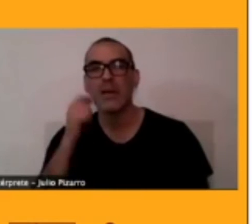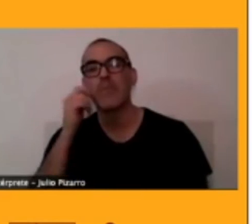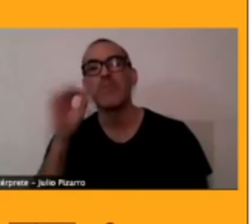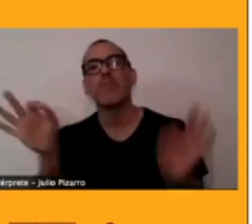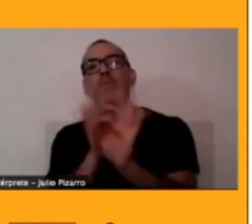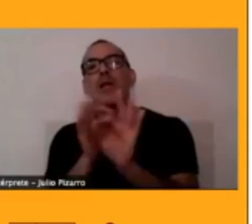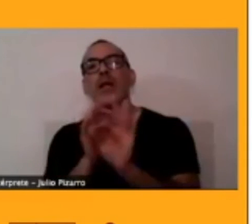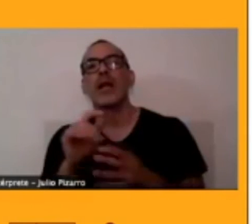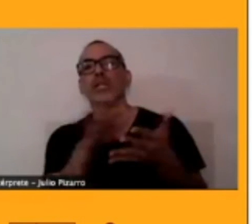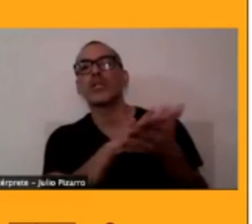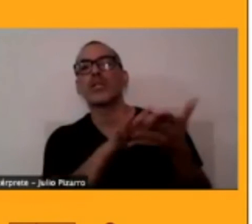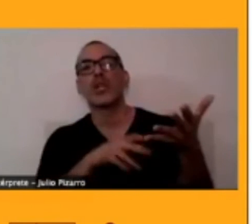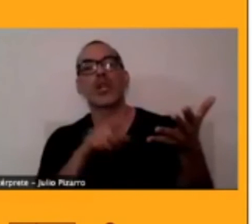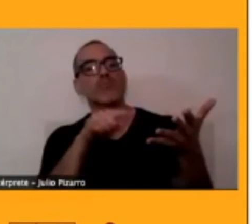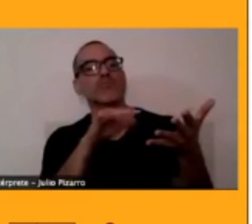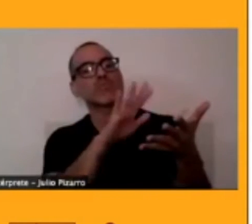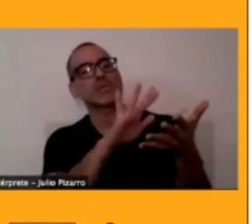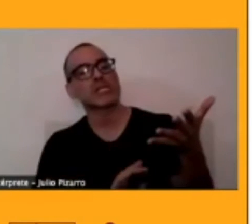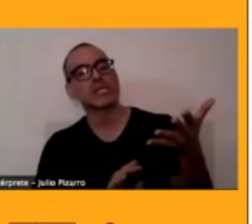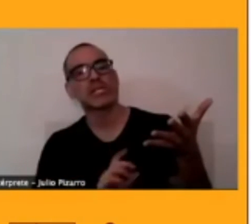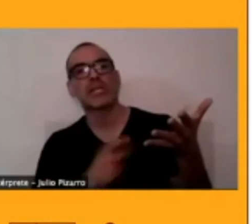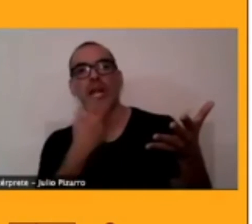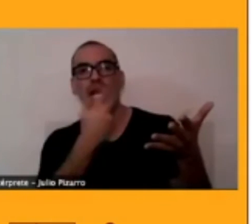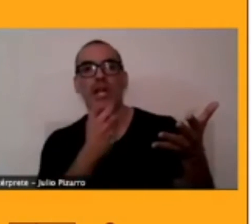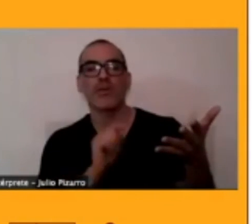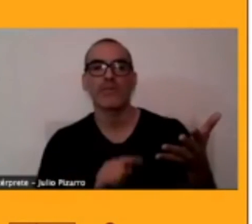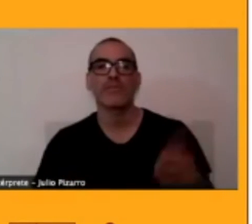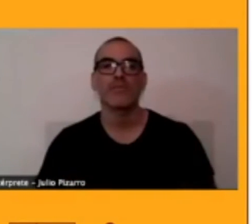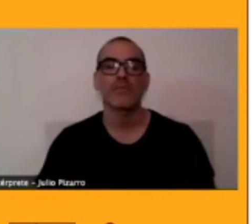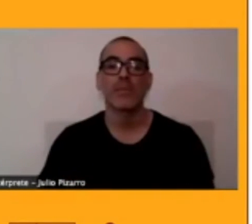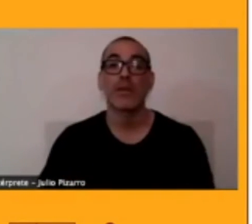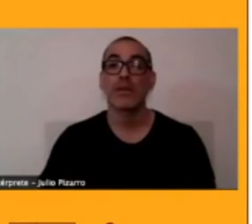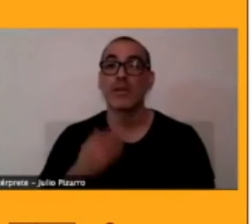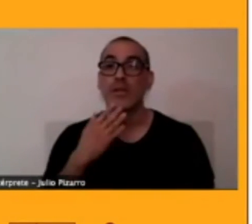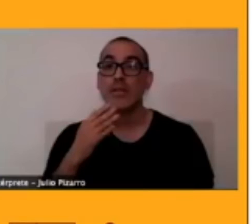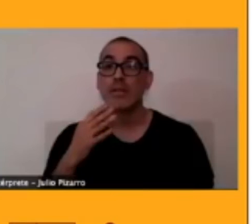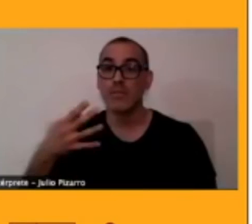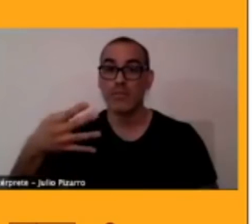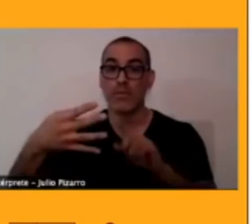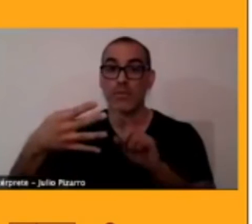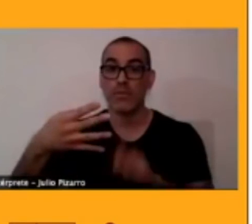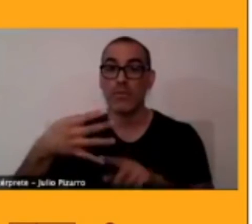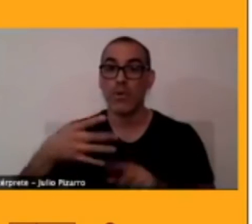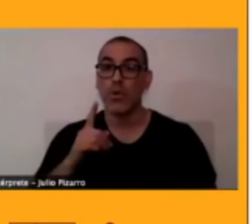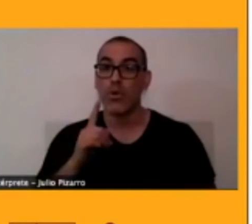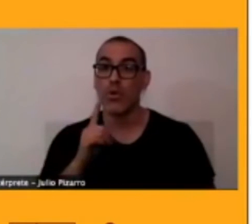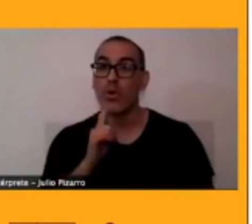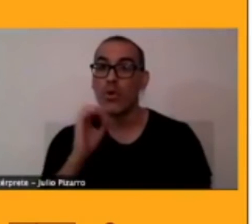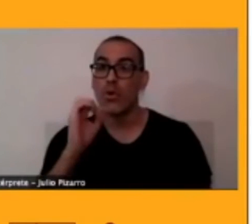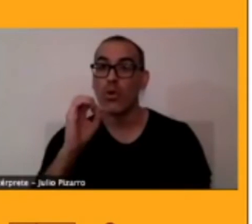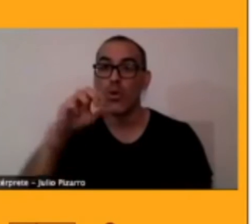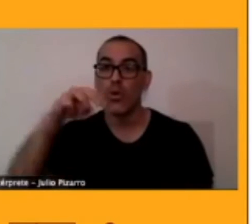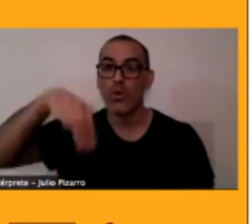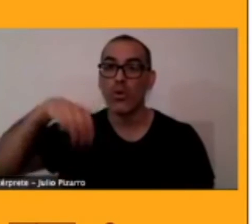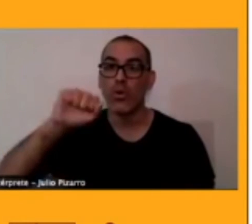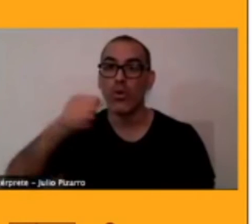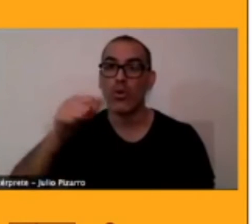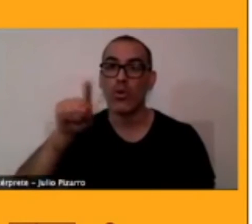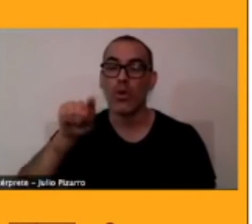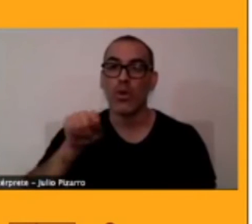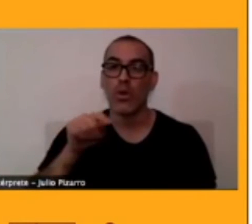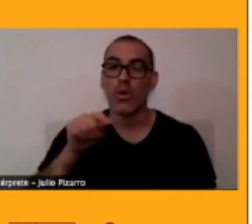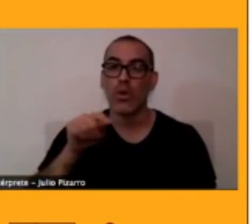Tenemos a Tomás Vilca. Tomás Vilca es importante porque él es un local